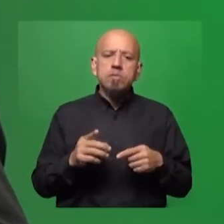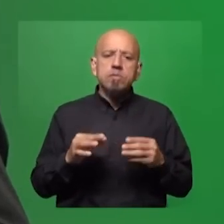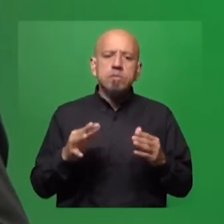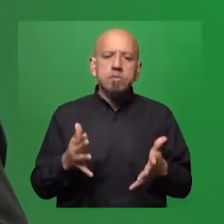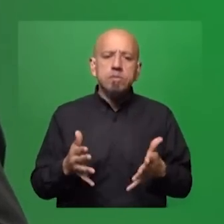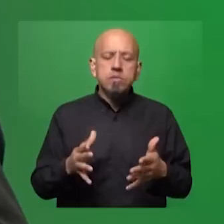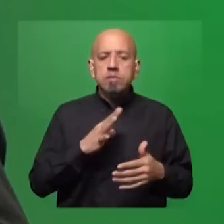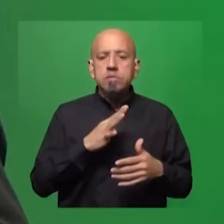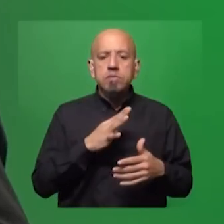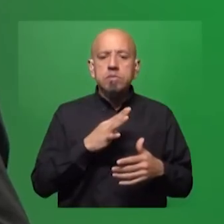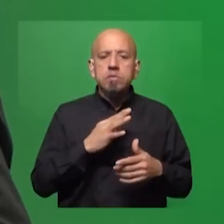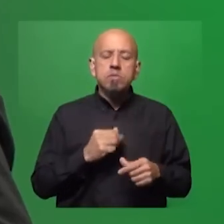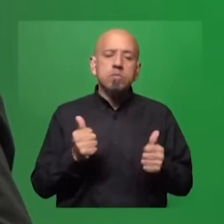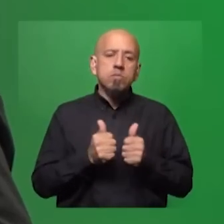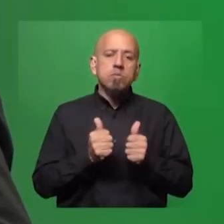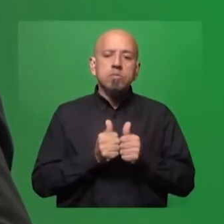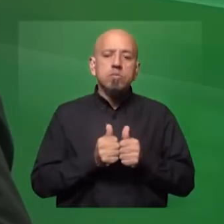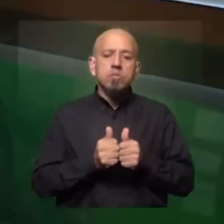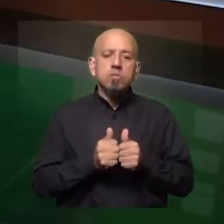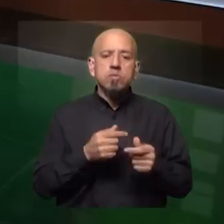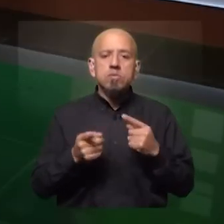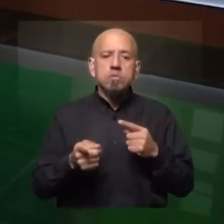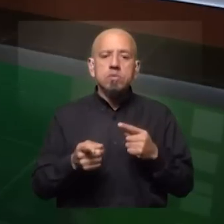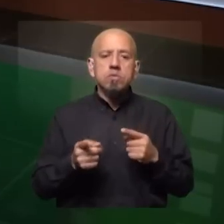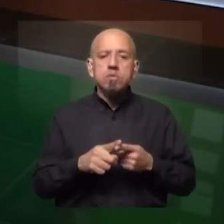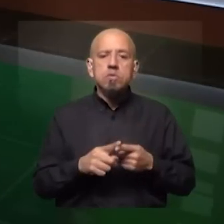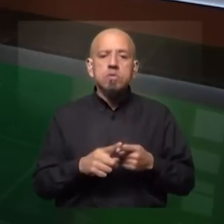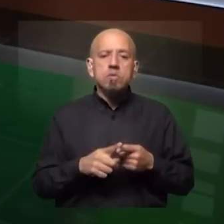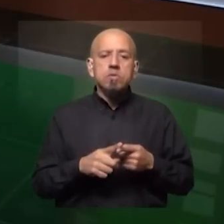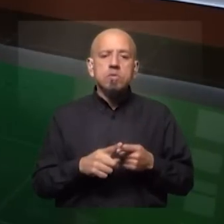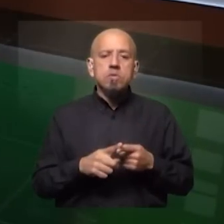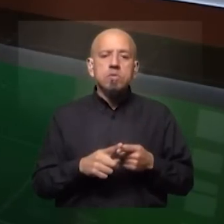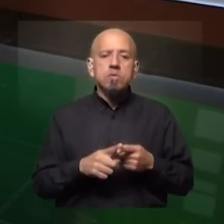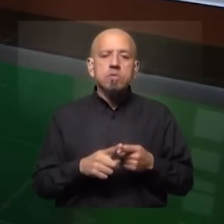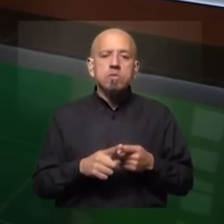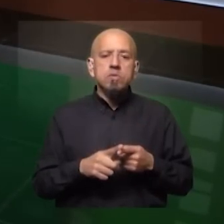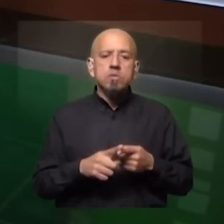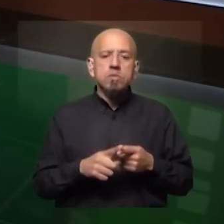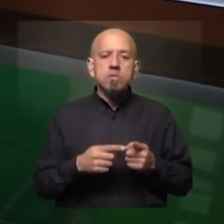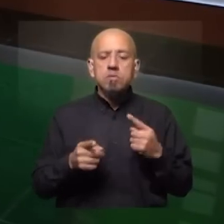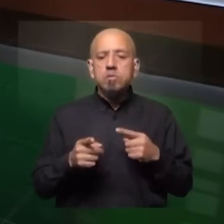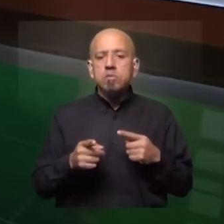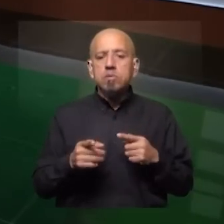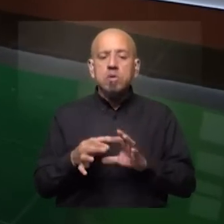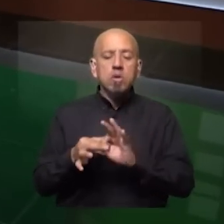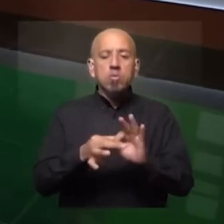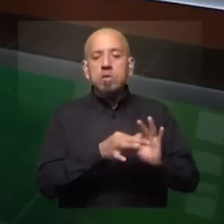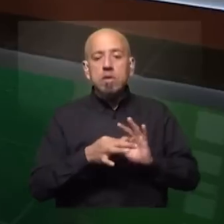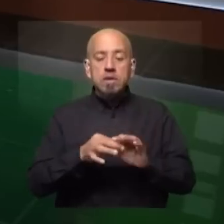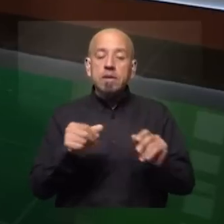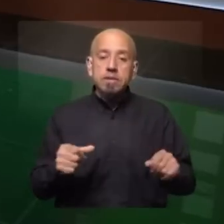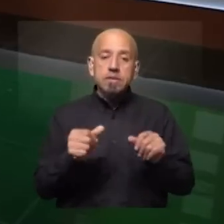lo que toca es juntarse. Esto es más viejo que el agujero del mate, diríamos en Uruguay, ¿no? Unidad hace la fuerza. Entonces,